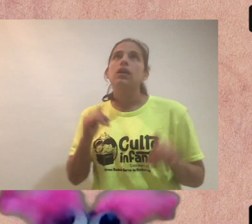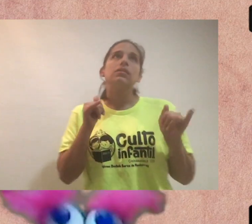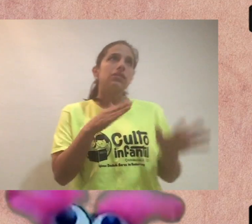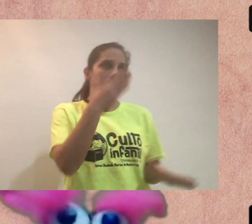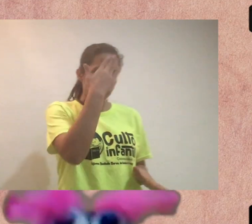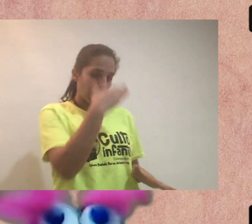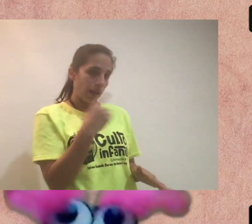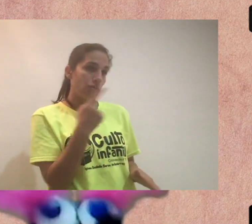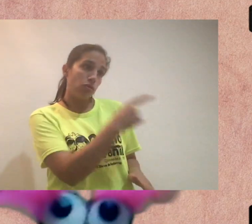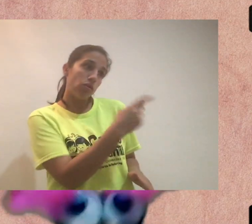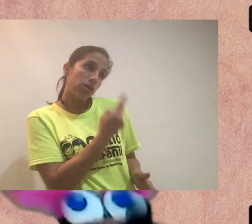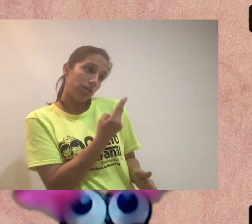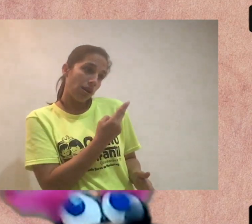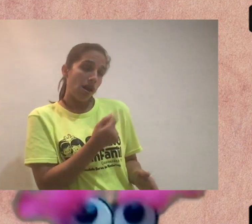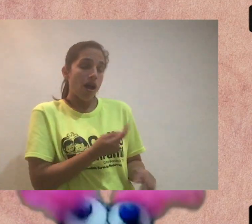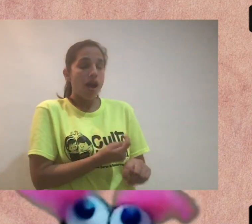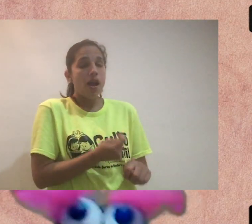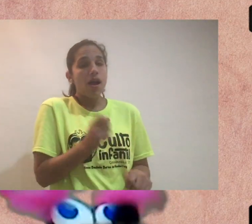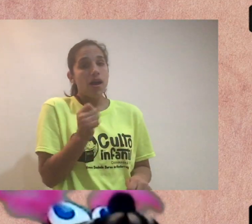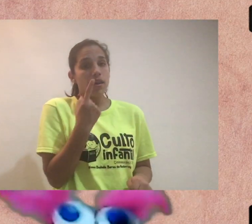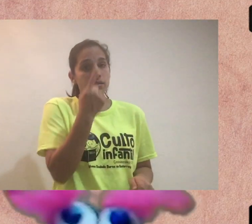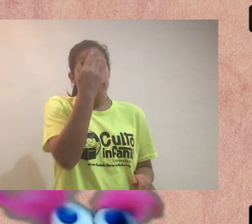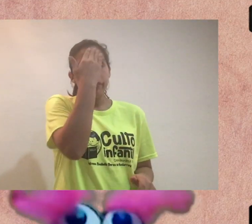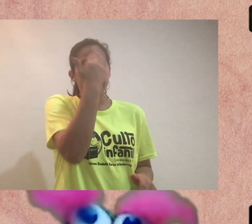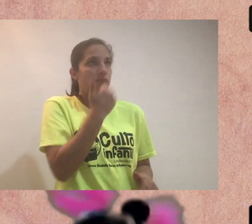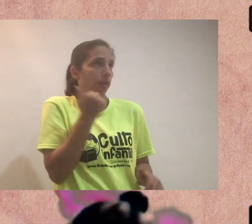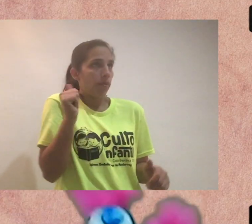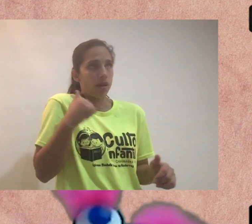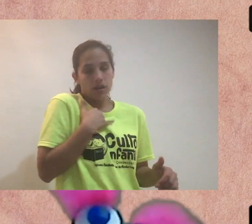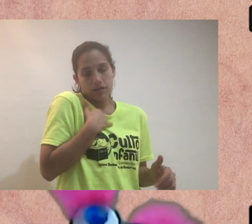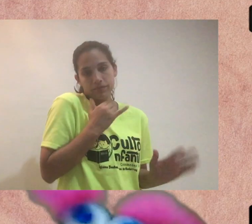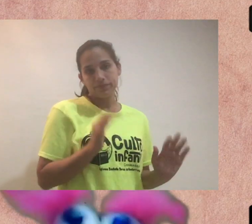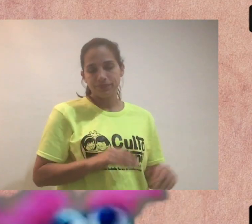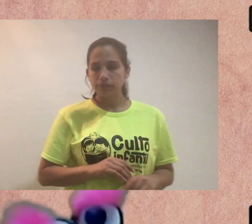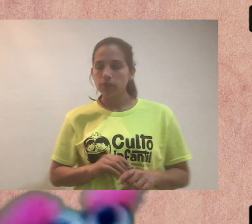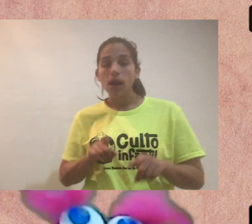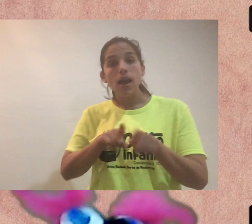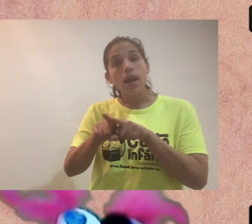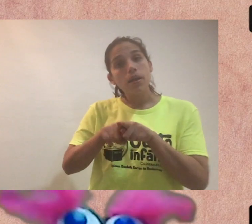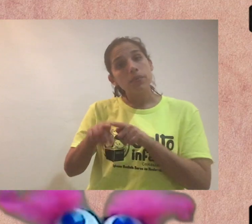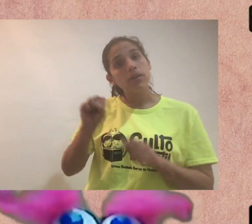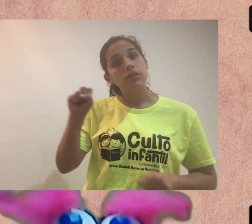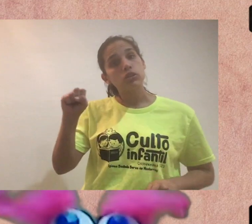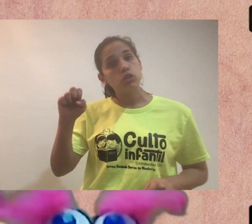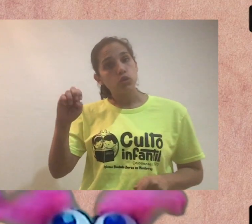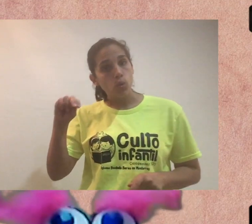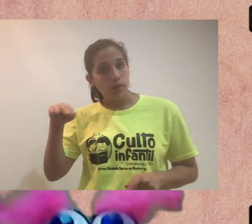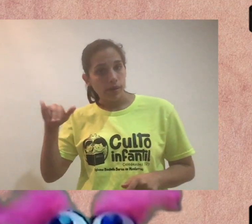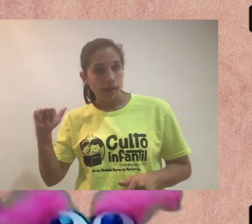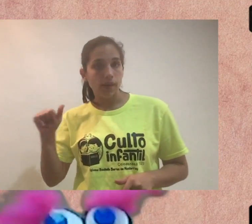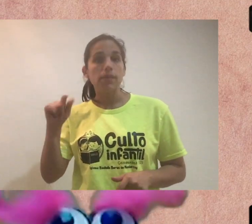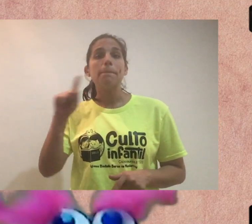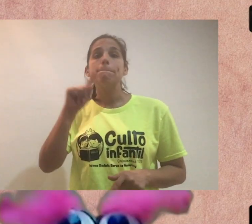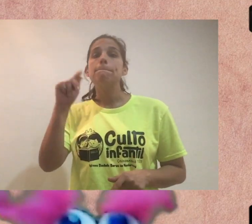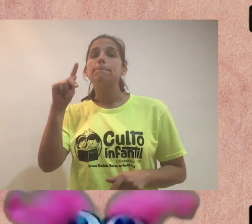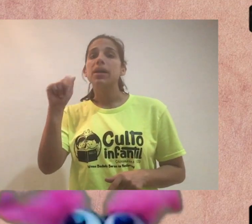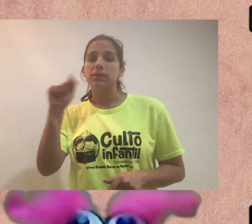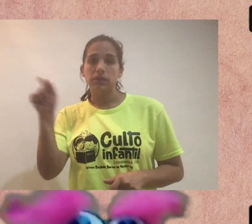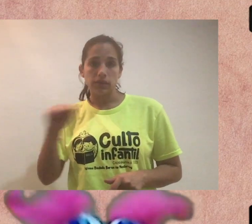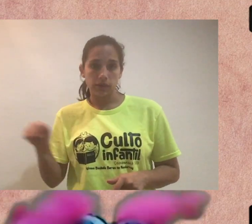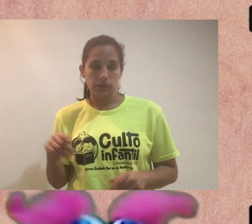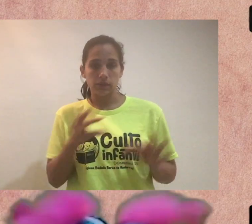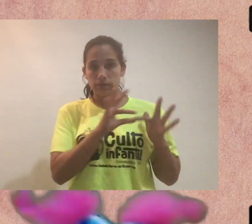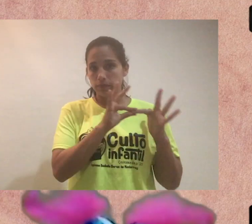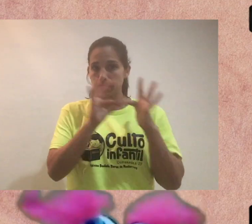Está bien. Sé que necesitas de alguien tan popular como mucho. Mi hermana, hermana Sonia y Paz nos